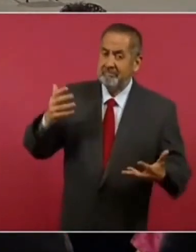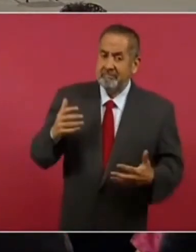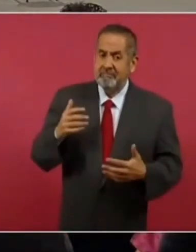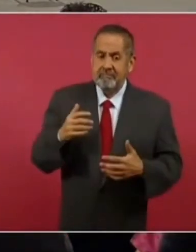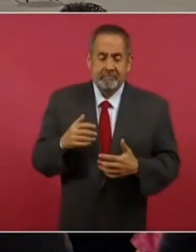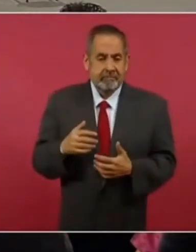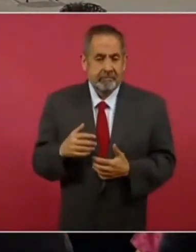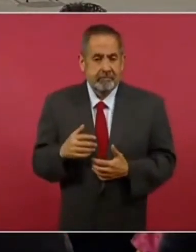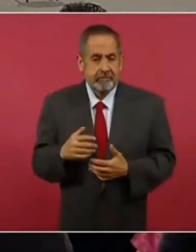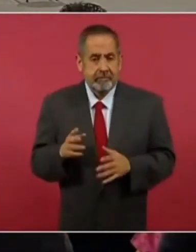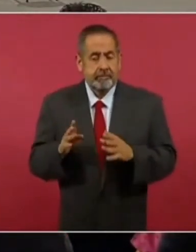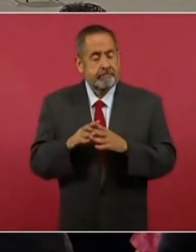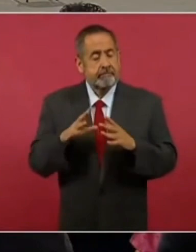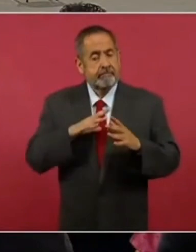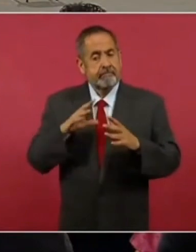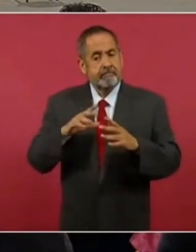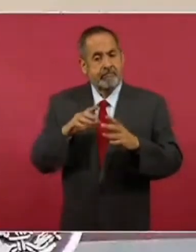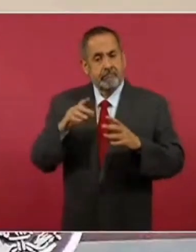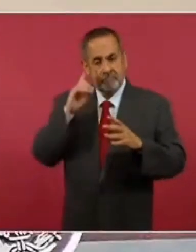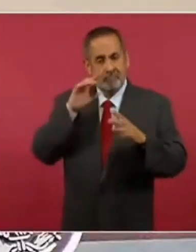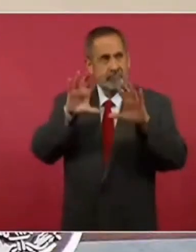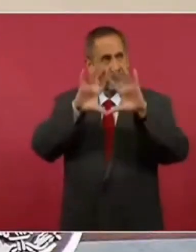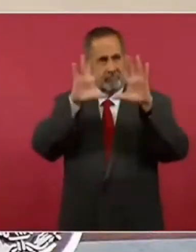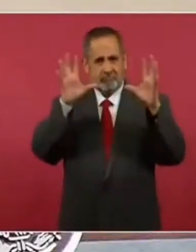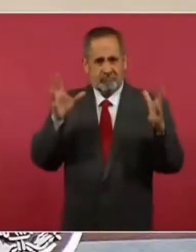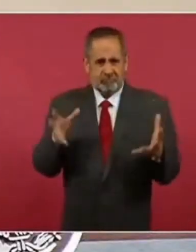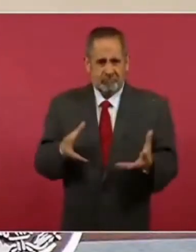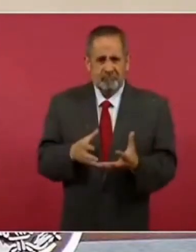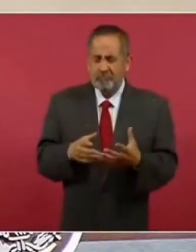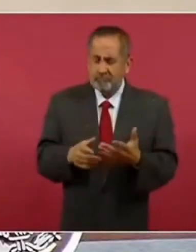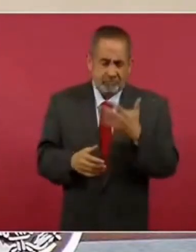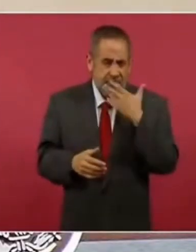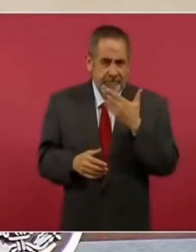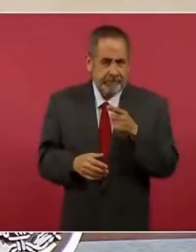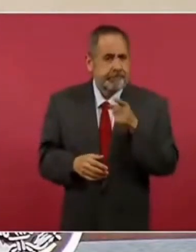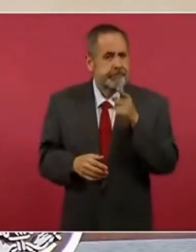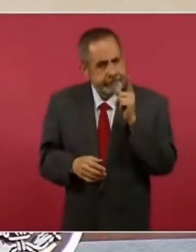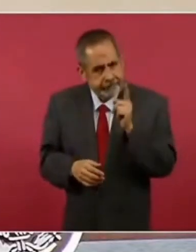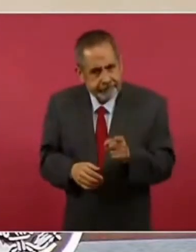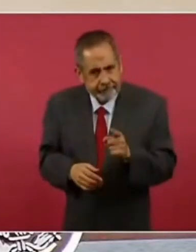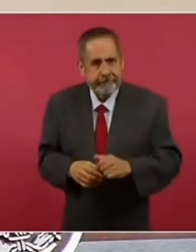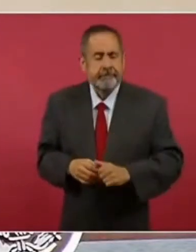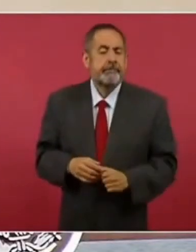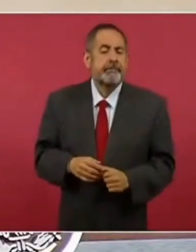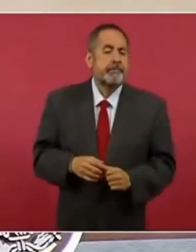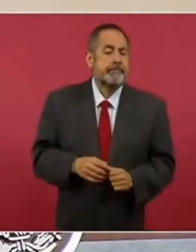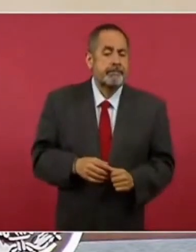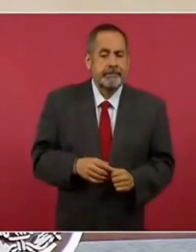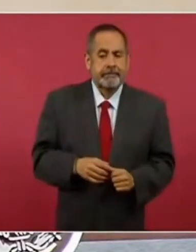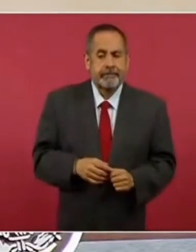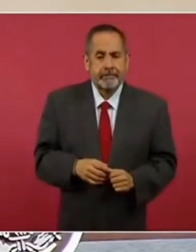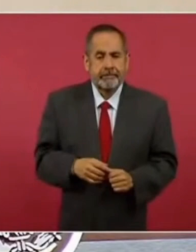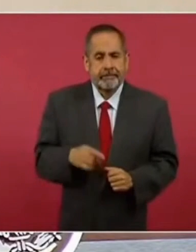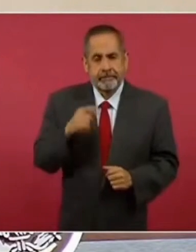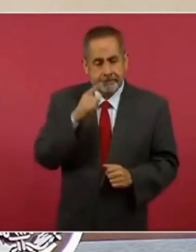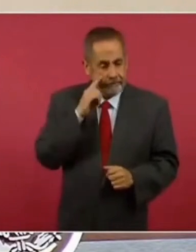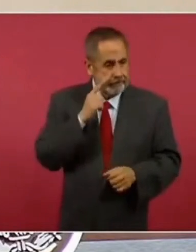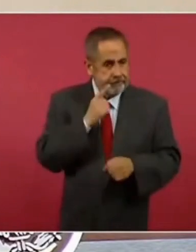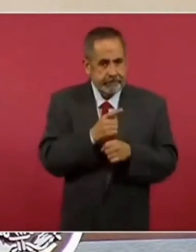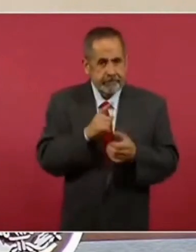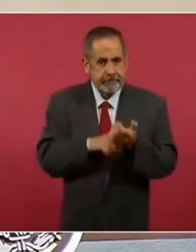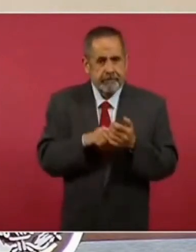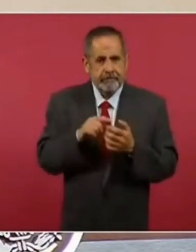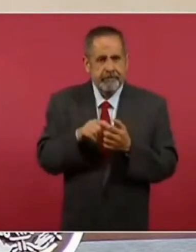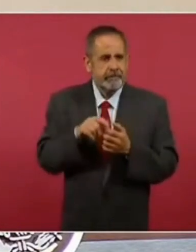con un gran vano, un gran hueco, que es precisamente el que da cuenta de las